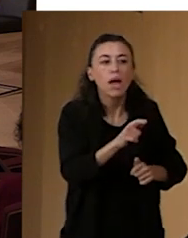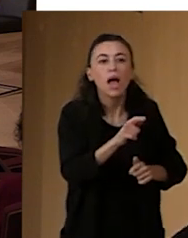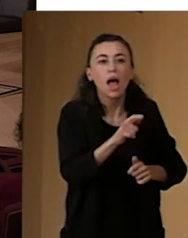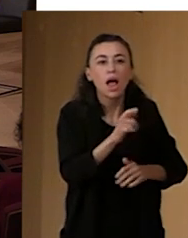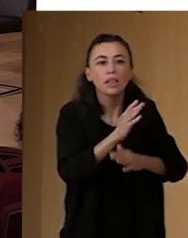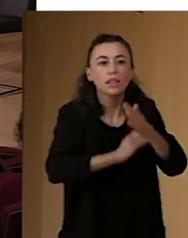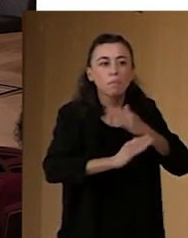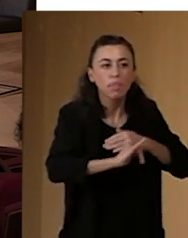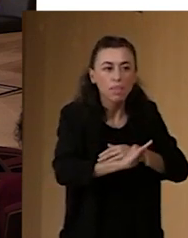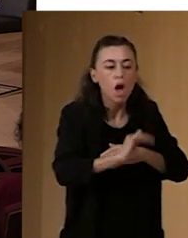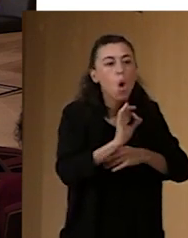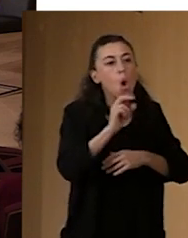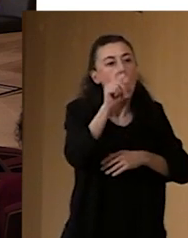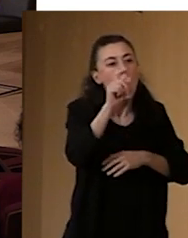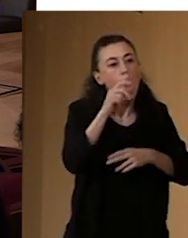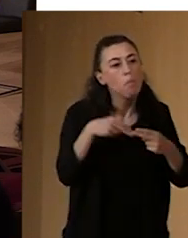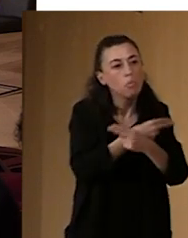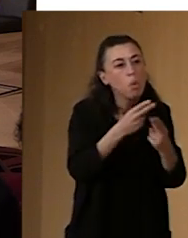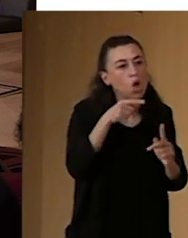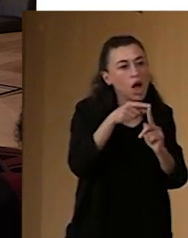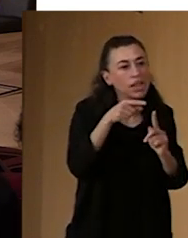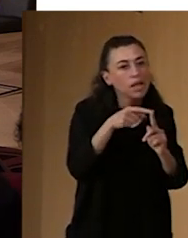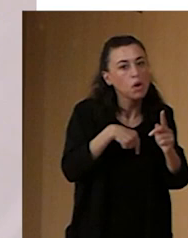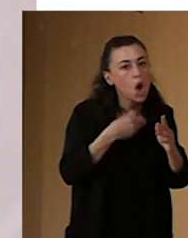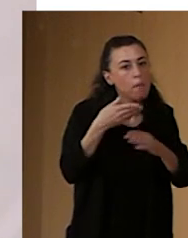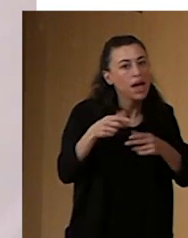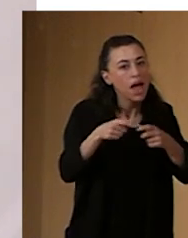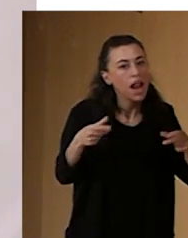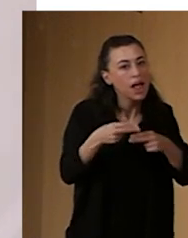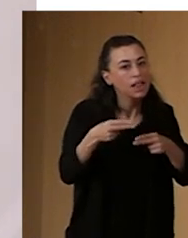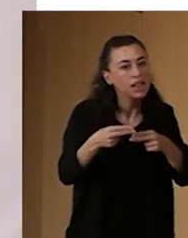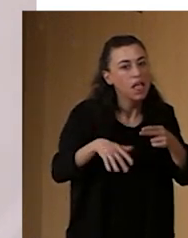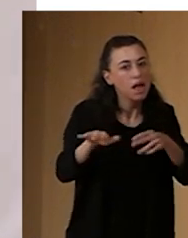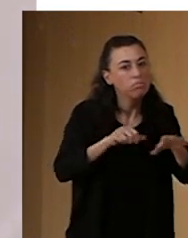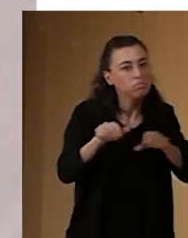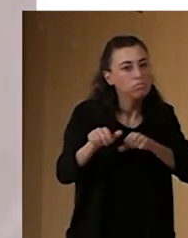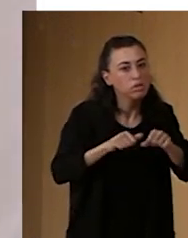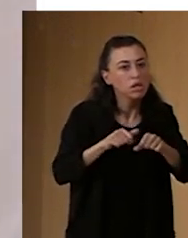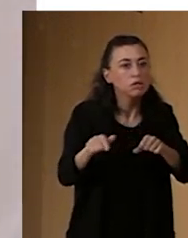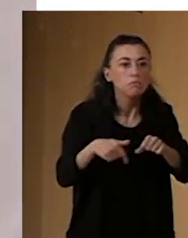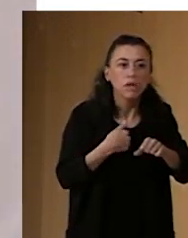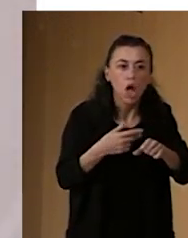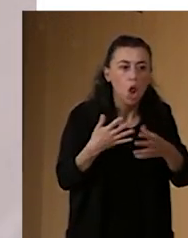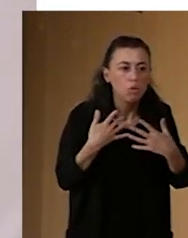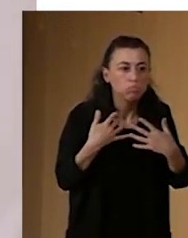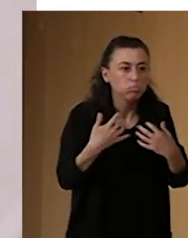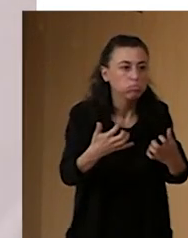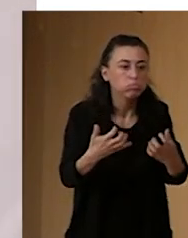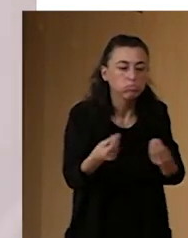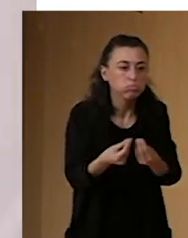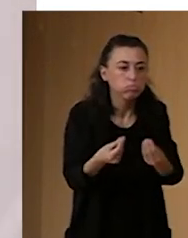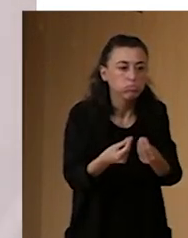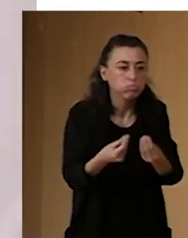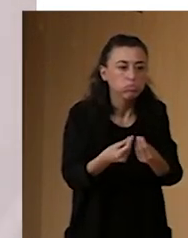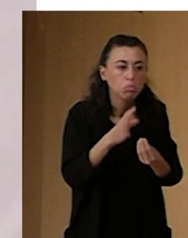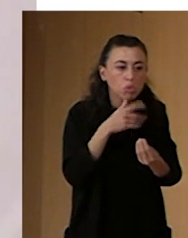objetivo va a comprar las entradas y el teatro está lleno, ¿vale? porque se difunde tarde y porque otra cosa también, no se